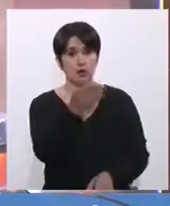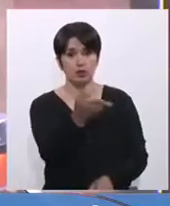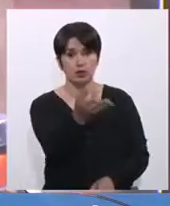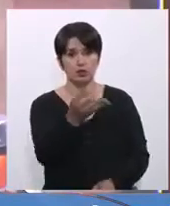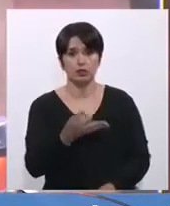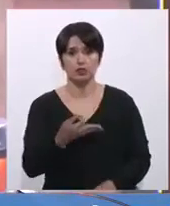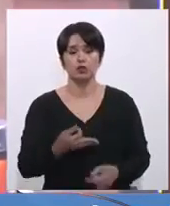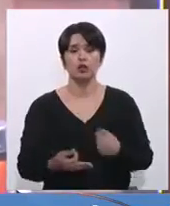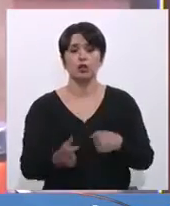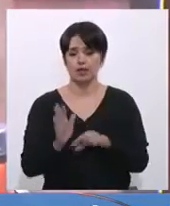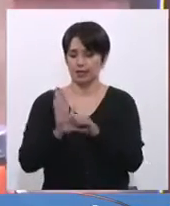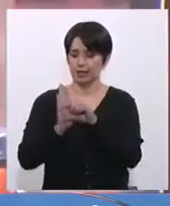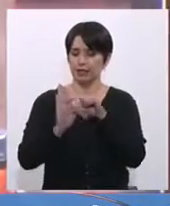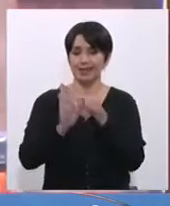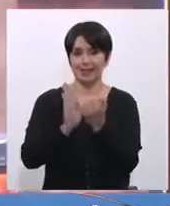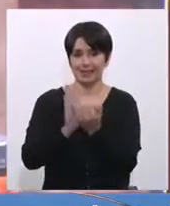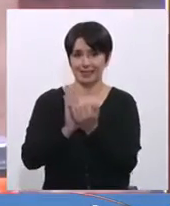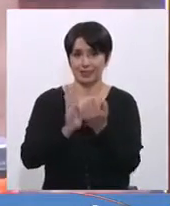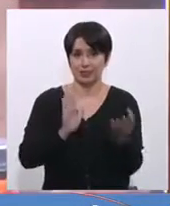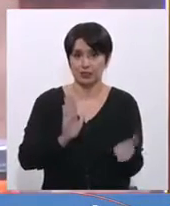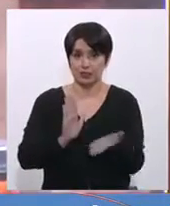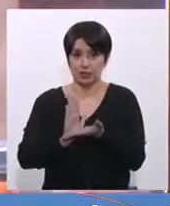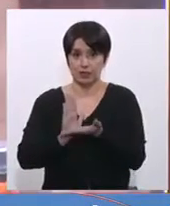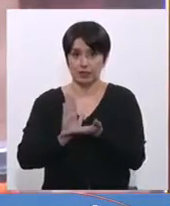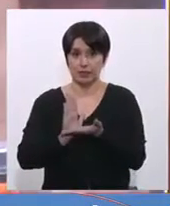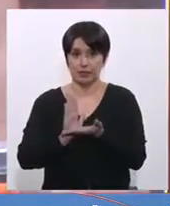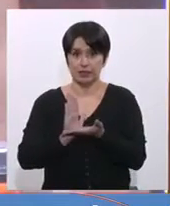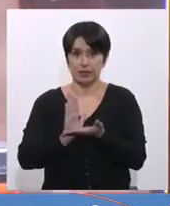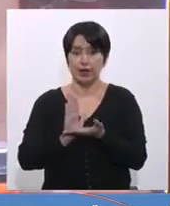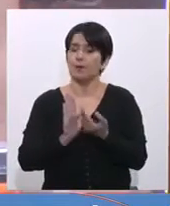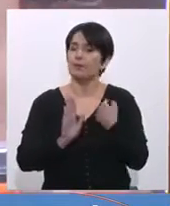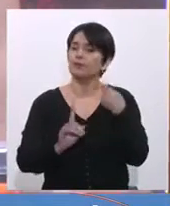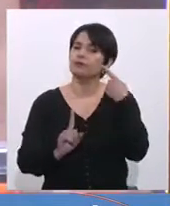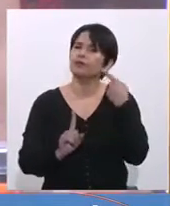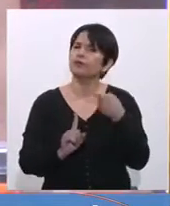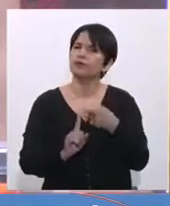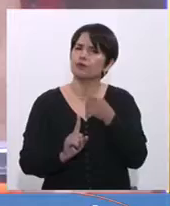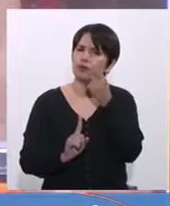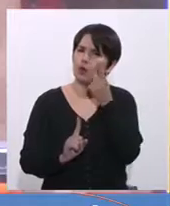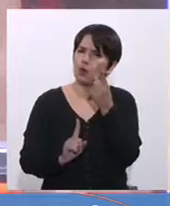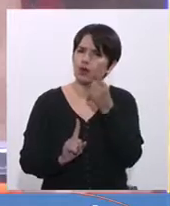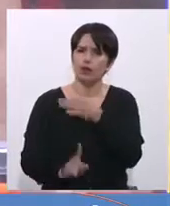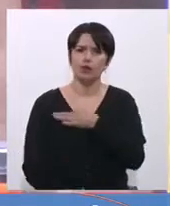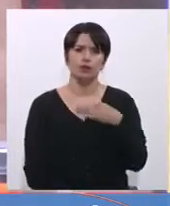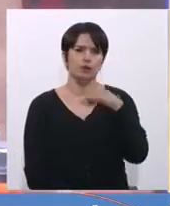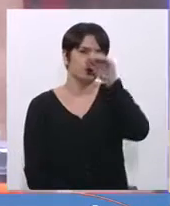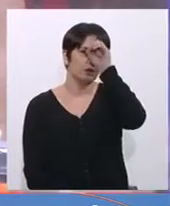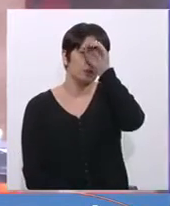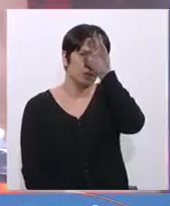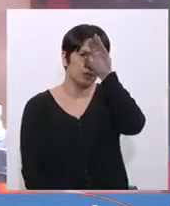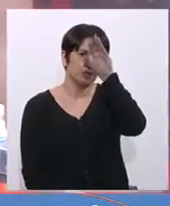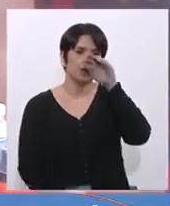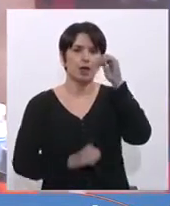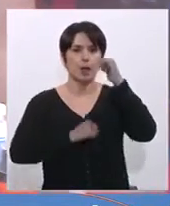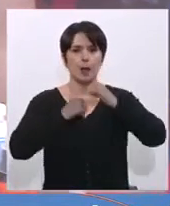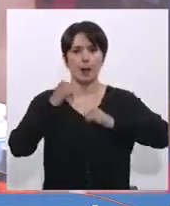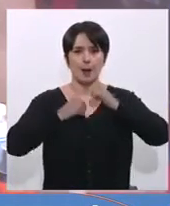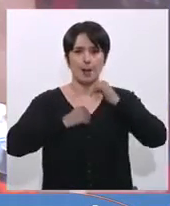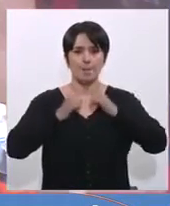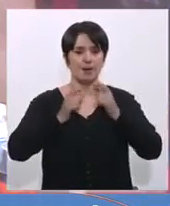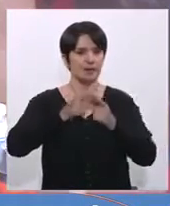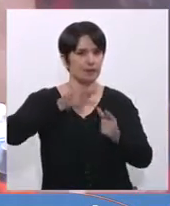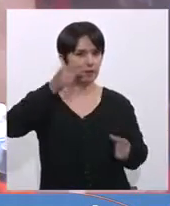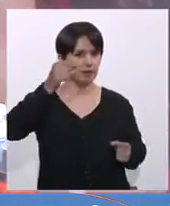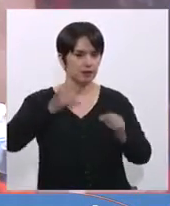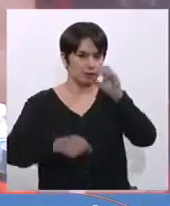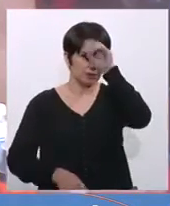Presidente, la indicación que hemos presentado es con el propósito de que el Ministerio de Minería, la Empresa Nacional de Minería y los